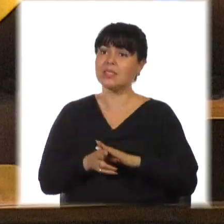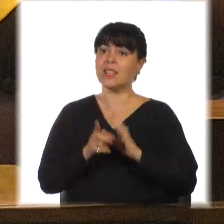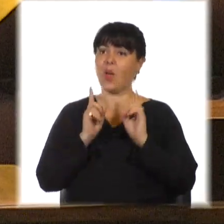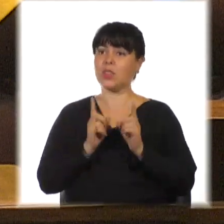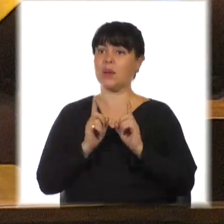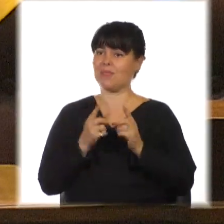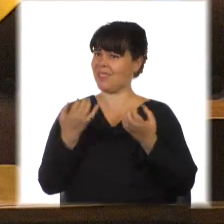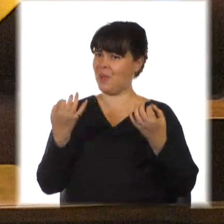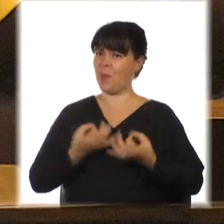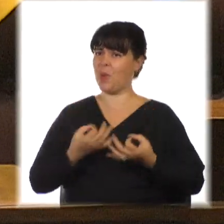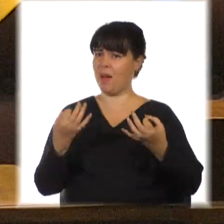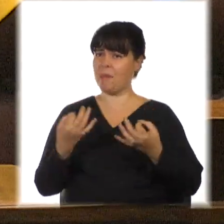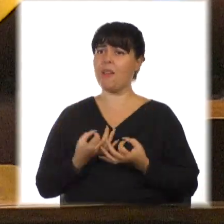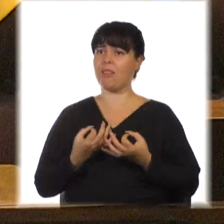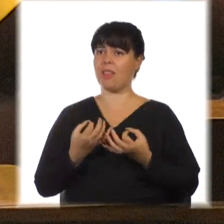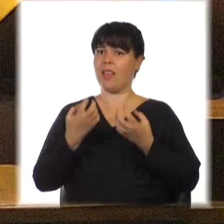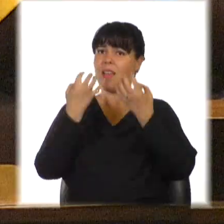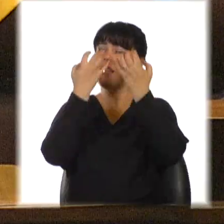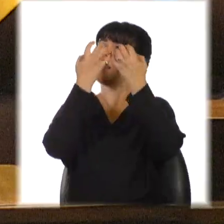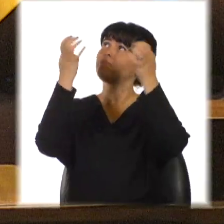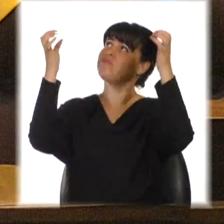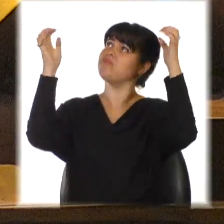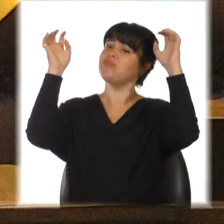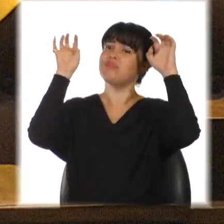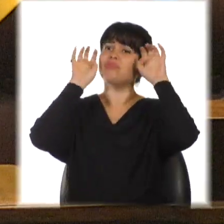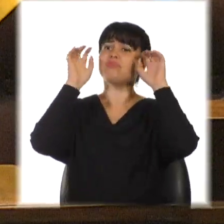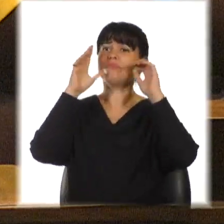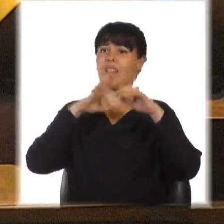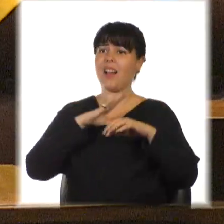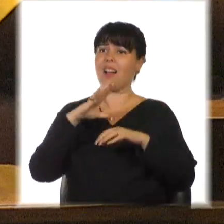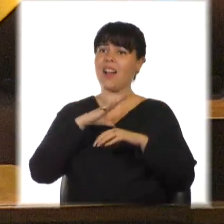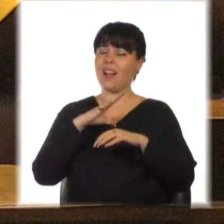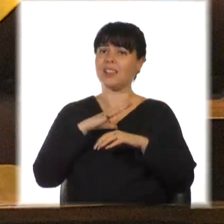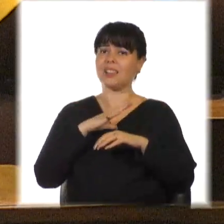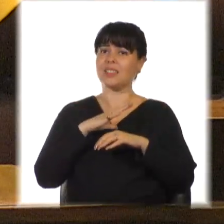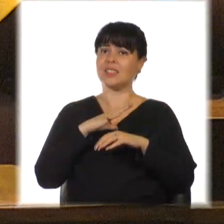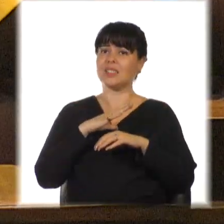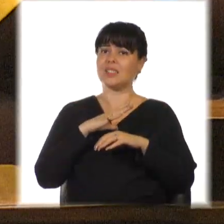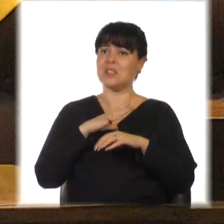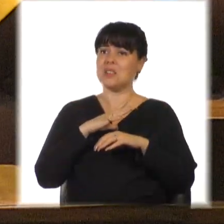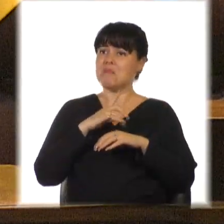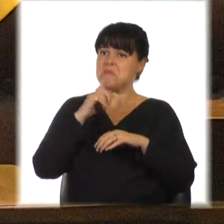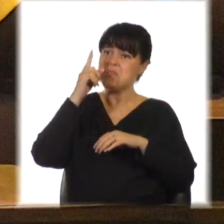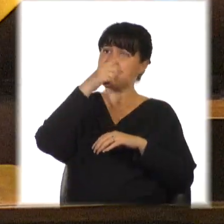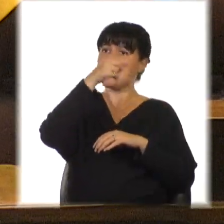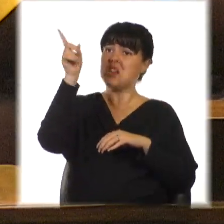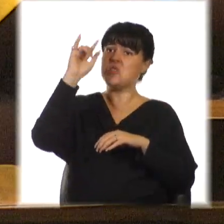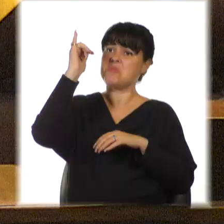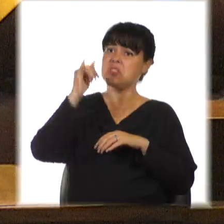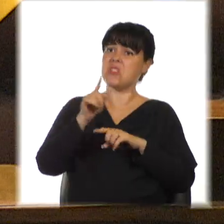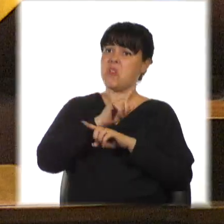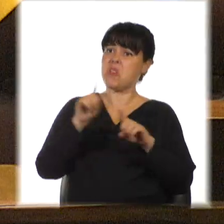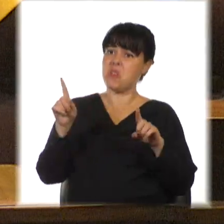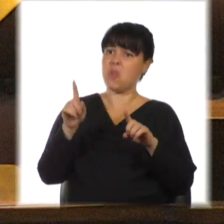seguramente, en la querida concurrencia que nos acompaña desde las barras, sean o no sean umbandistas, porque son hermanos de